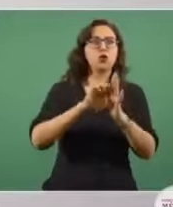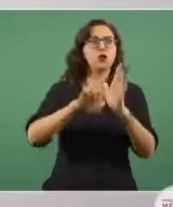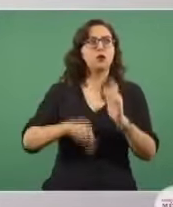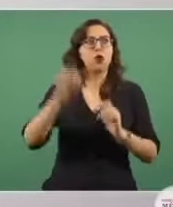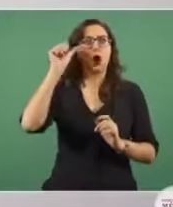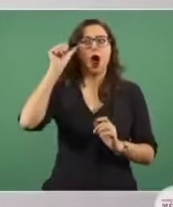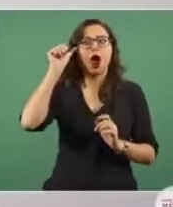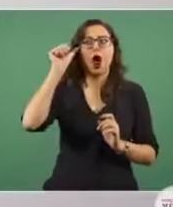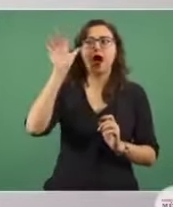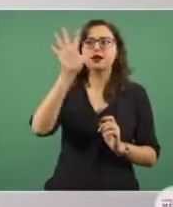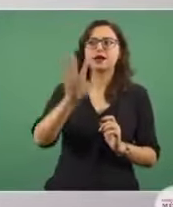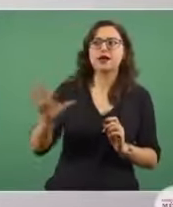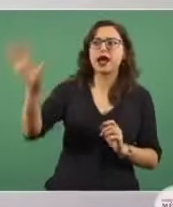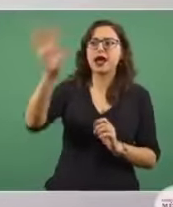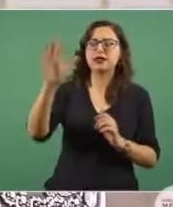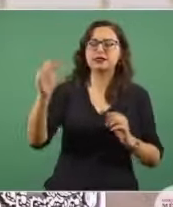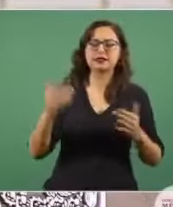por ejemplo?